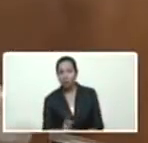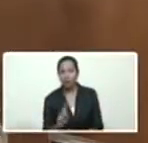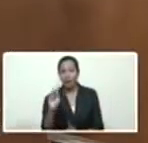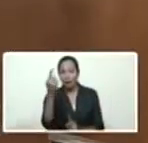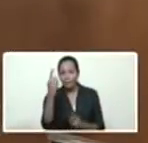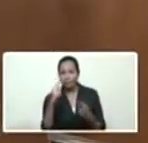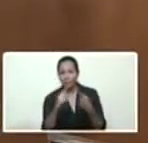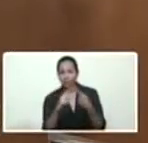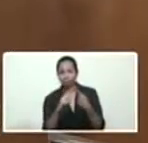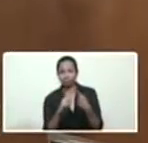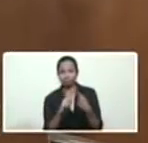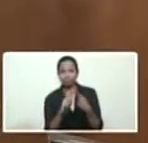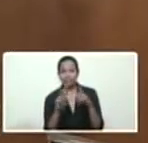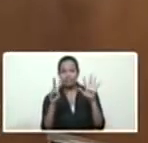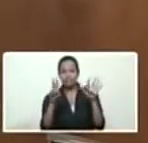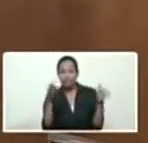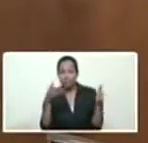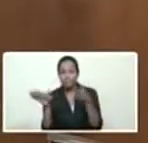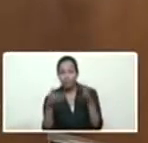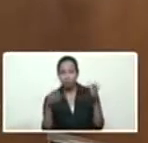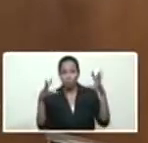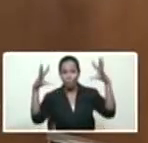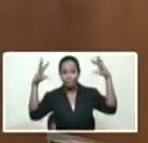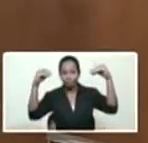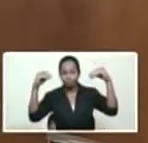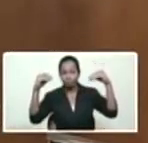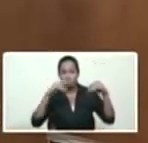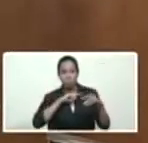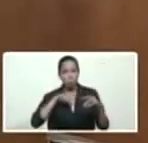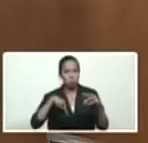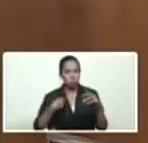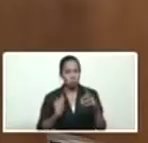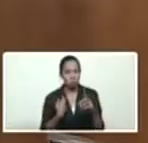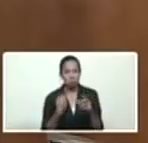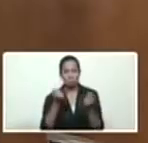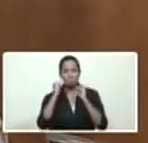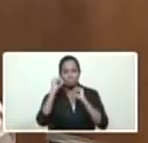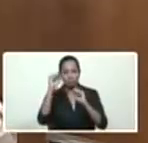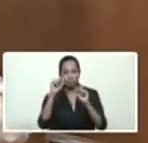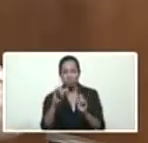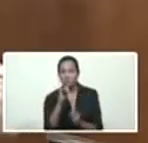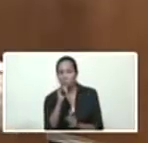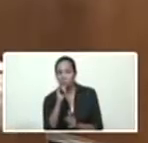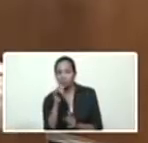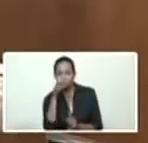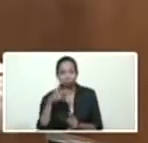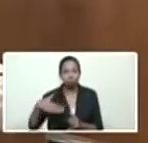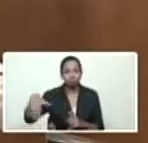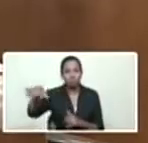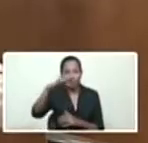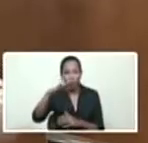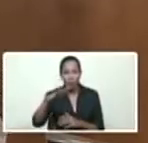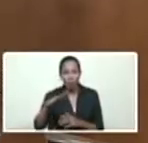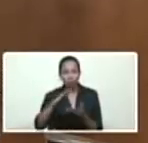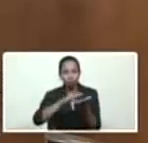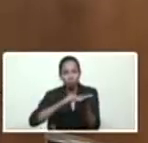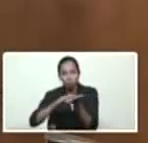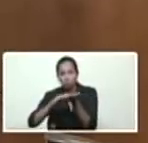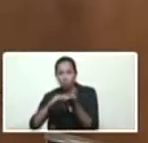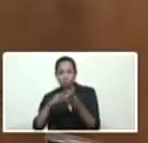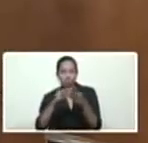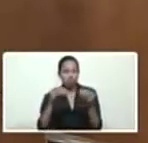fase del 7 de marzo lo fuimos superando, informando al pueblo y liberando de los ataques